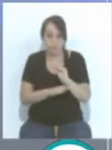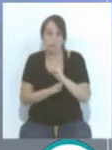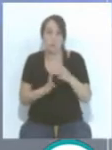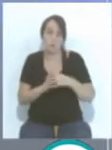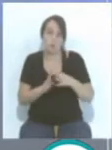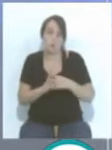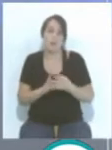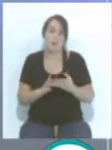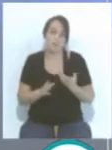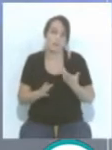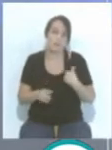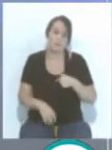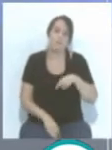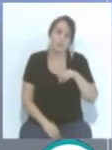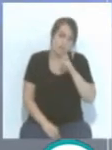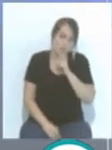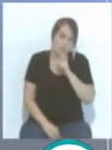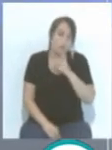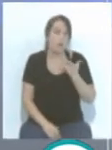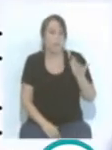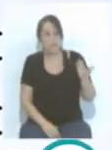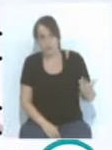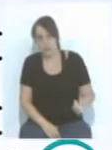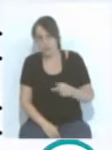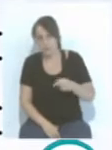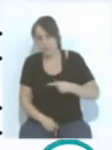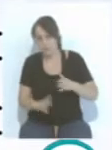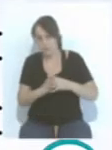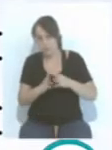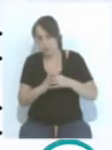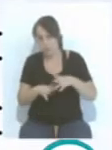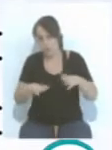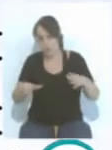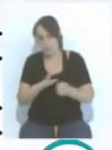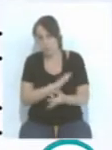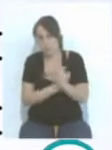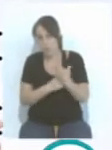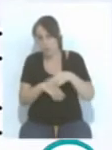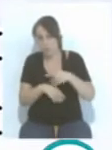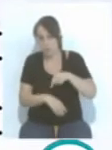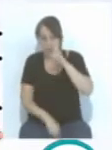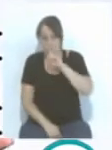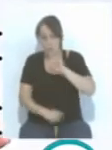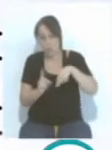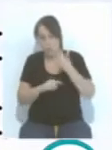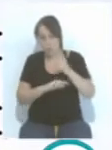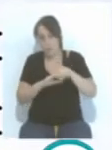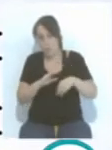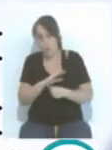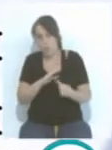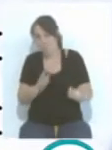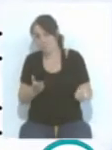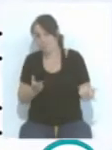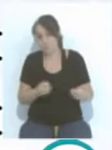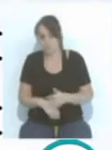posiblemente, si ya es difícil. Hombre, sería un fiasco crear esta infraestructura grande para un año, que volvamos otra vez a segunda, que volvamos...